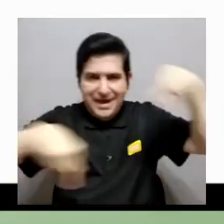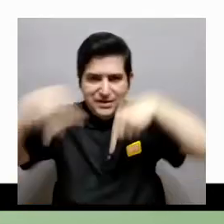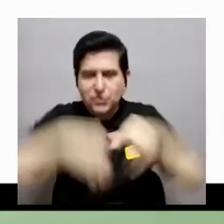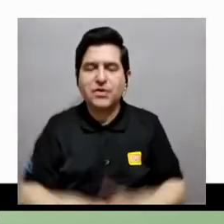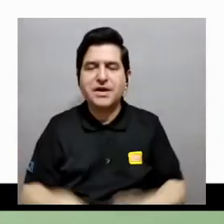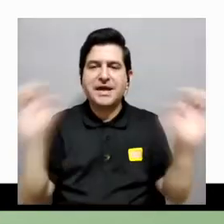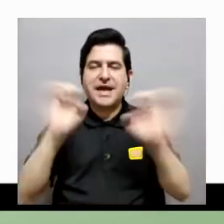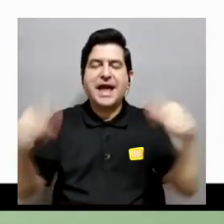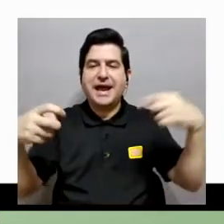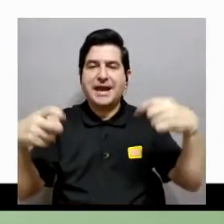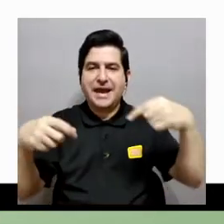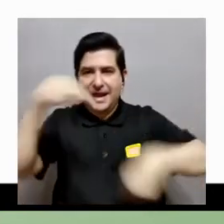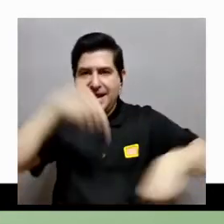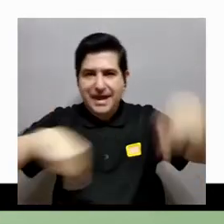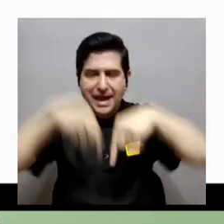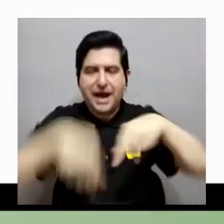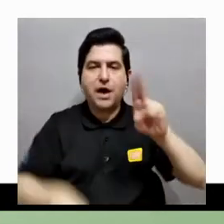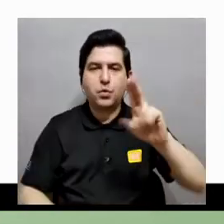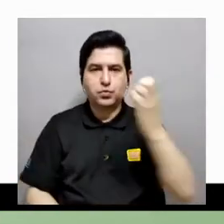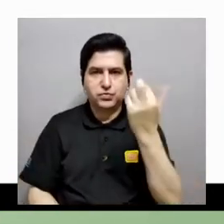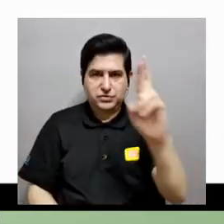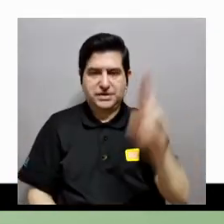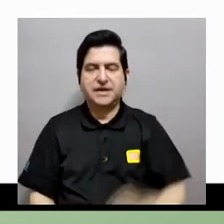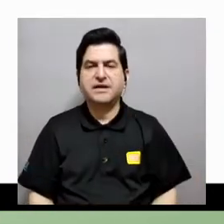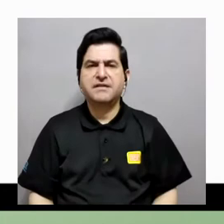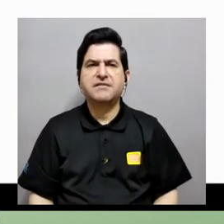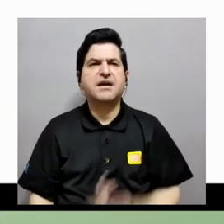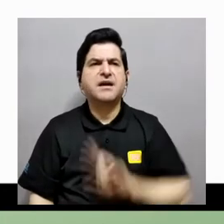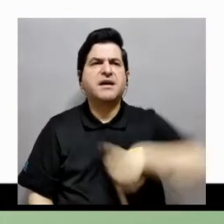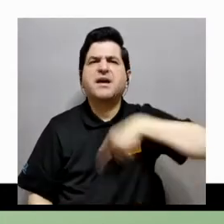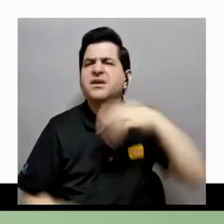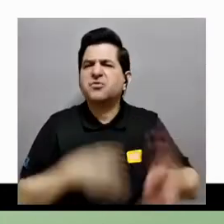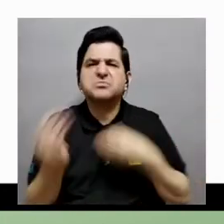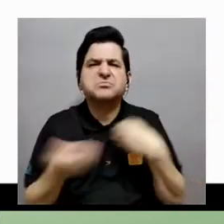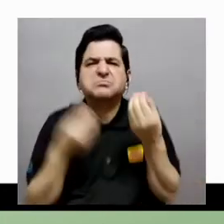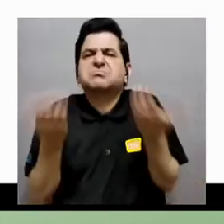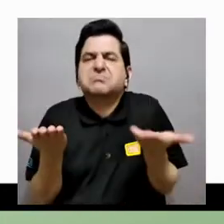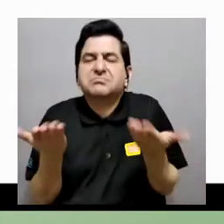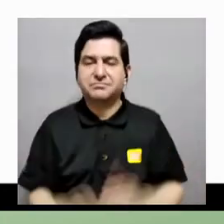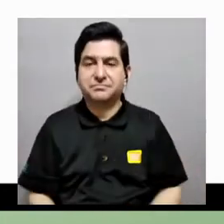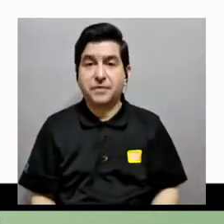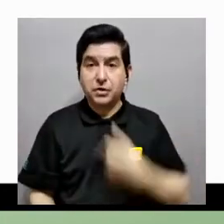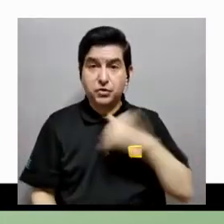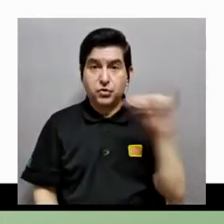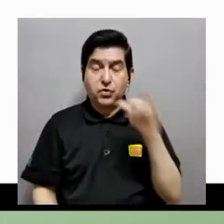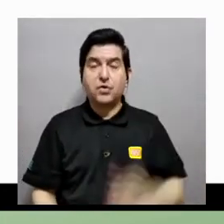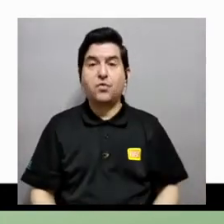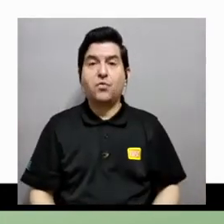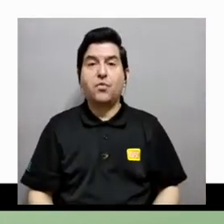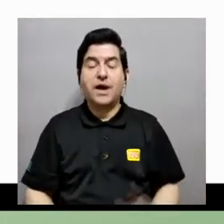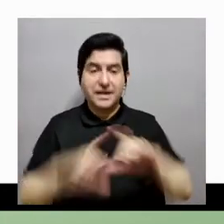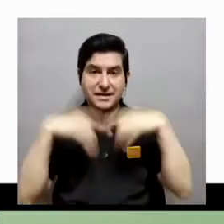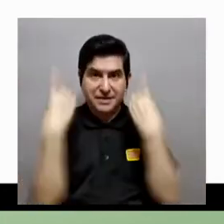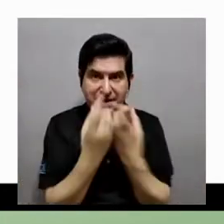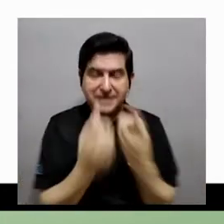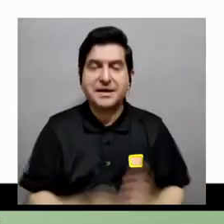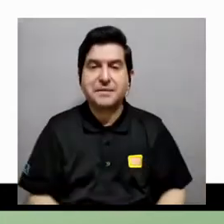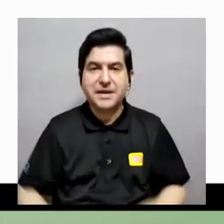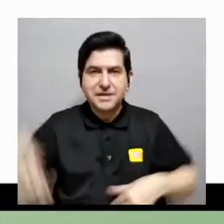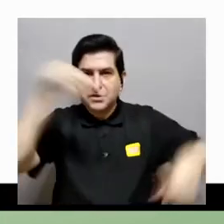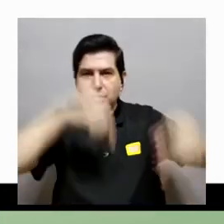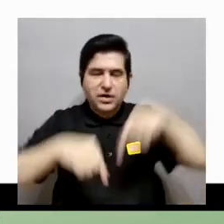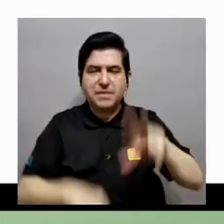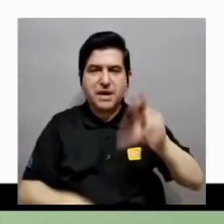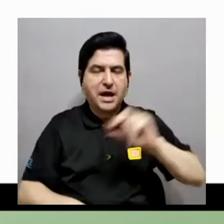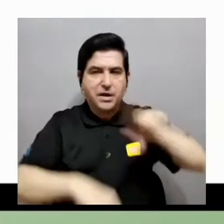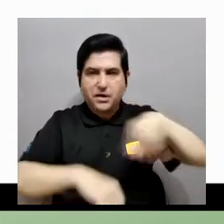Química de la Universidad de Costa Rica y lo que estamos tratando de hacer, también pertenezco a la sección de química inorgánica de la